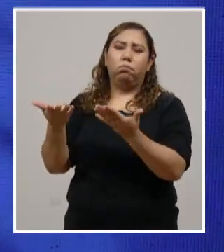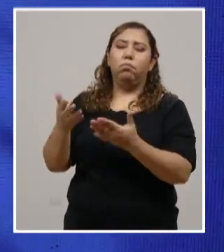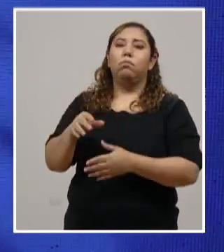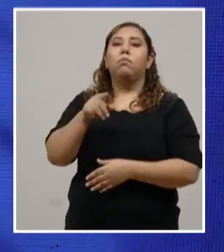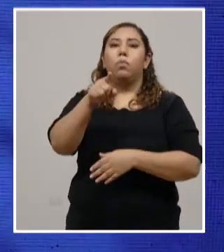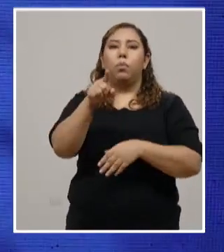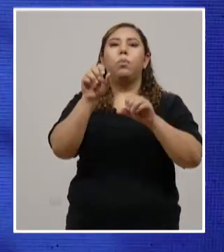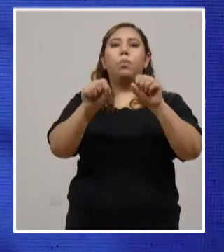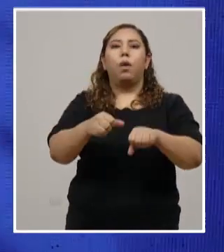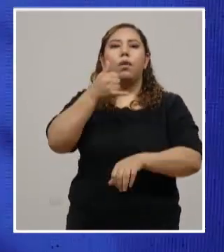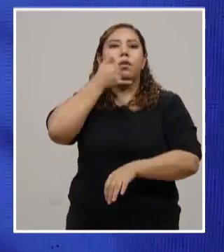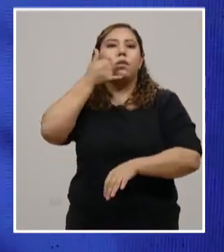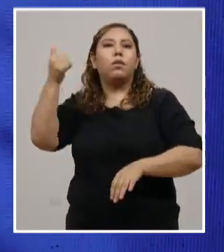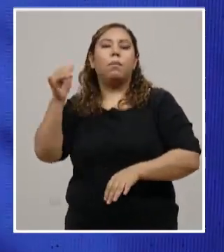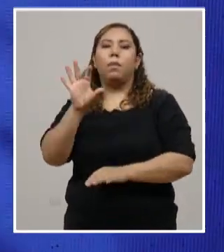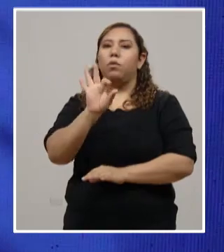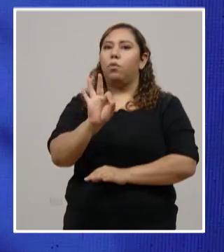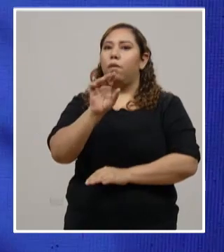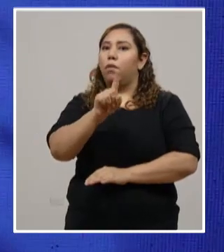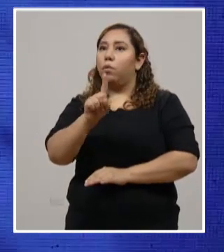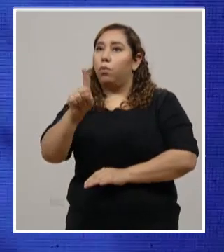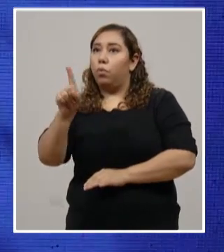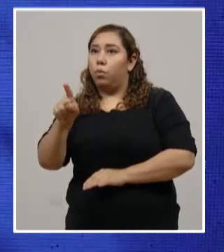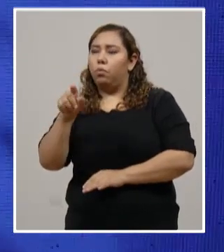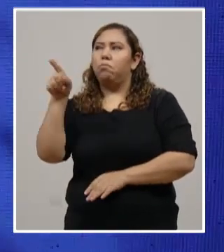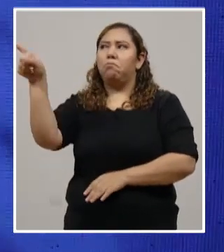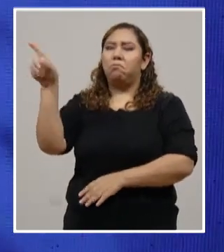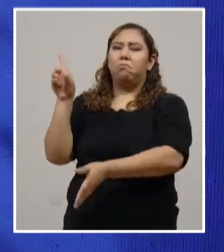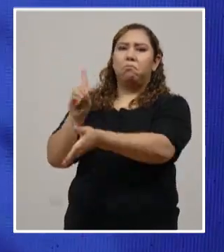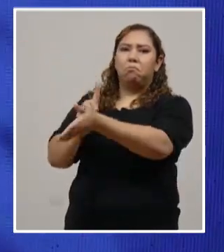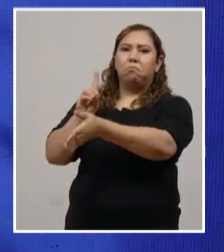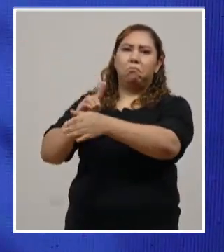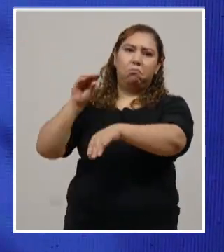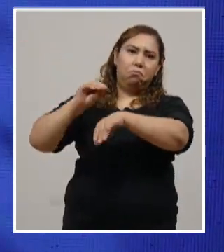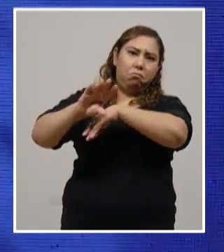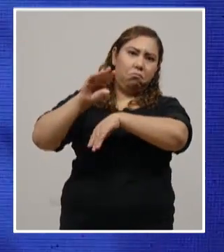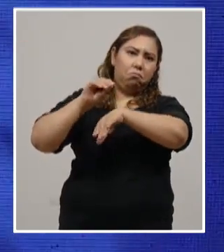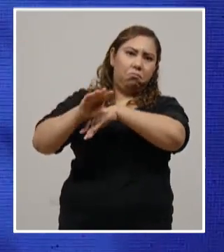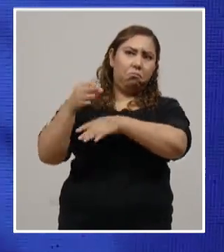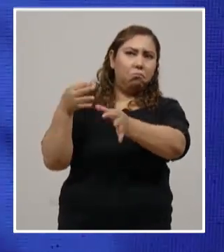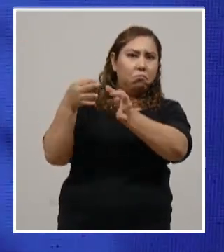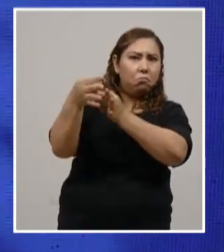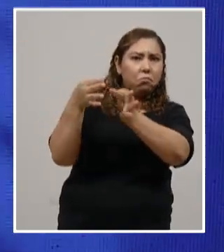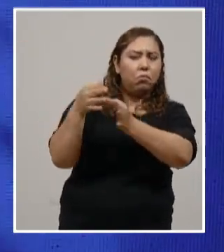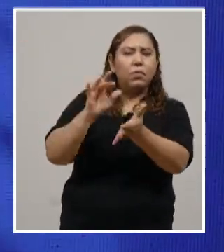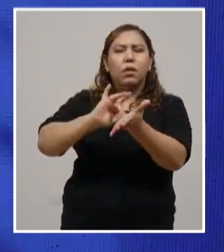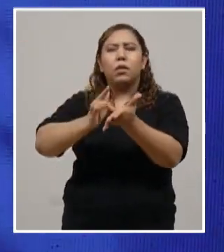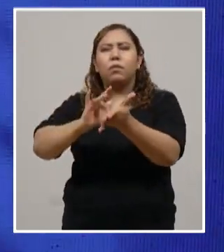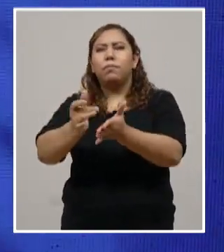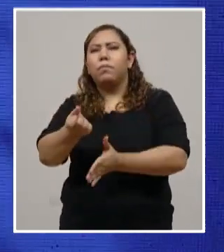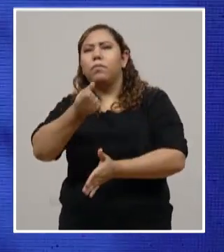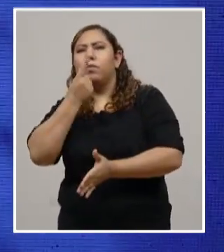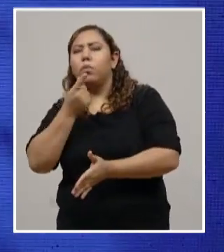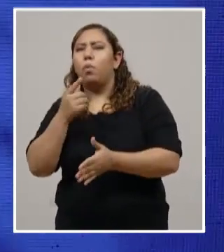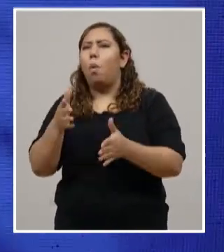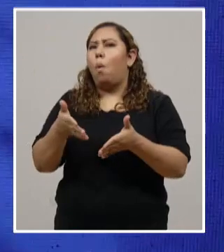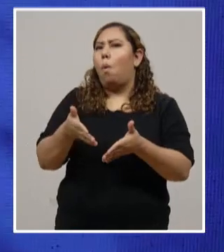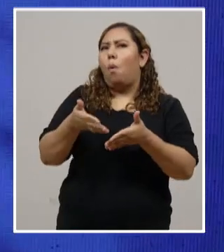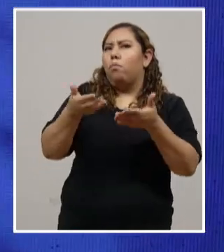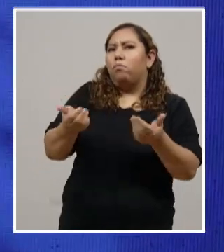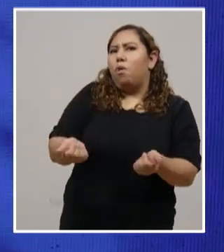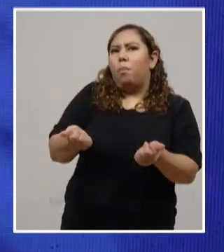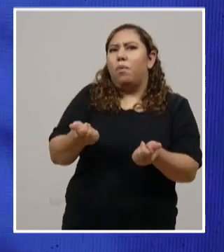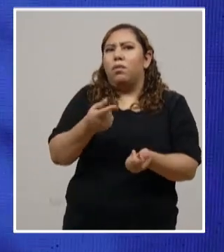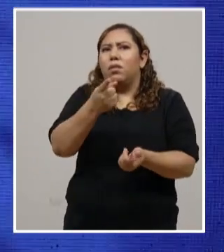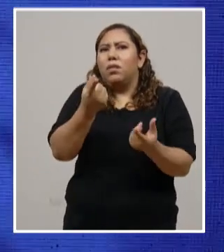911, donde un grupo de médicos le va a orientar sobre cómo tomar su medicamento o qué hacer en caso de que presente